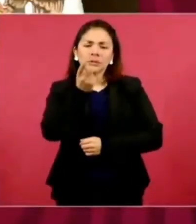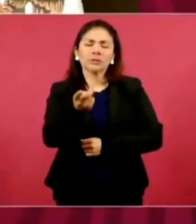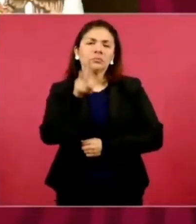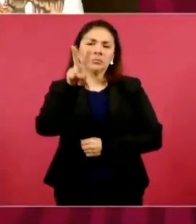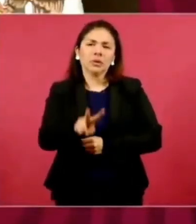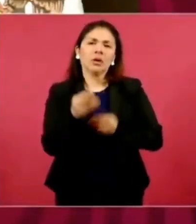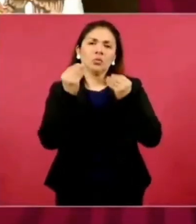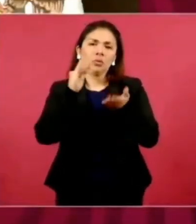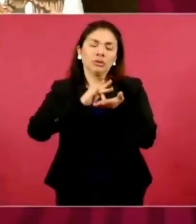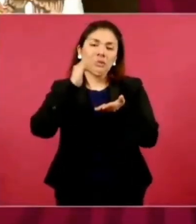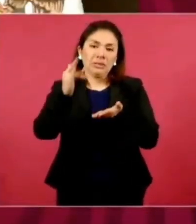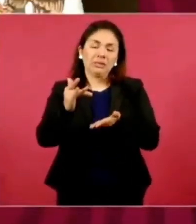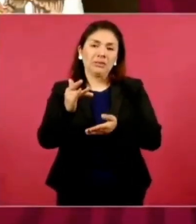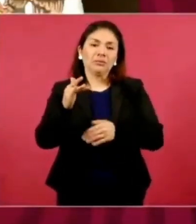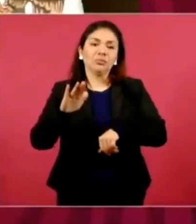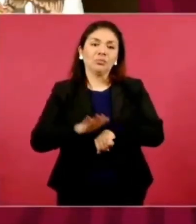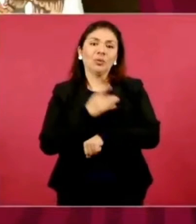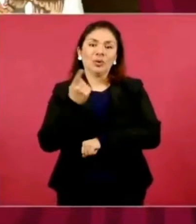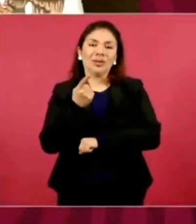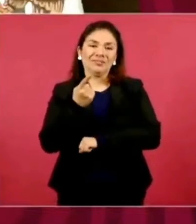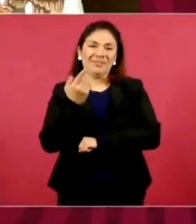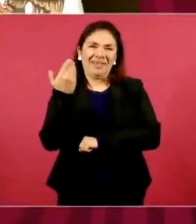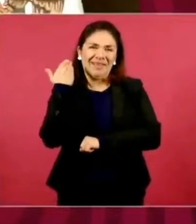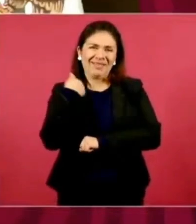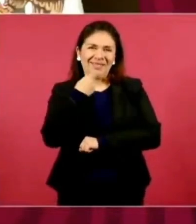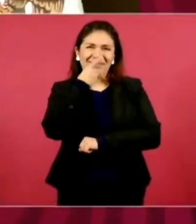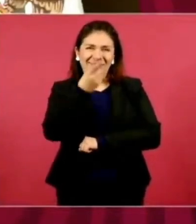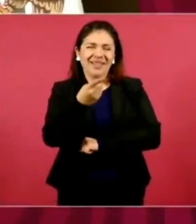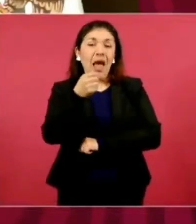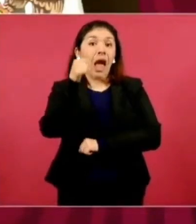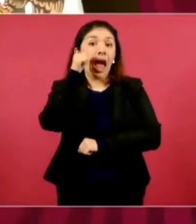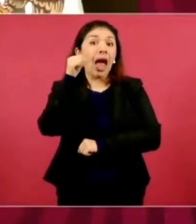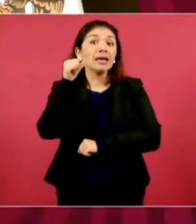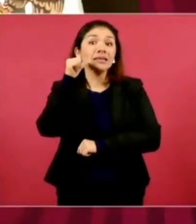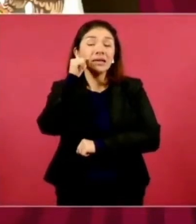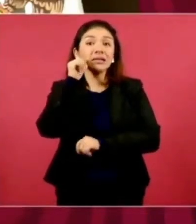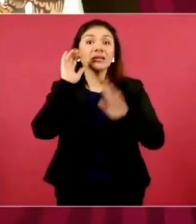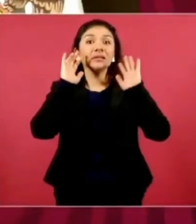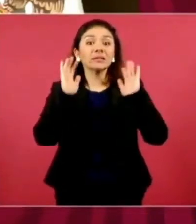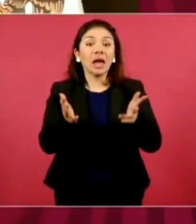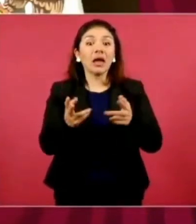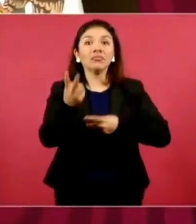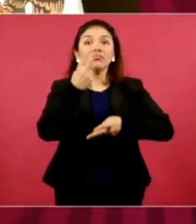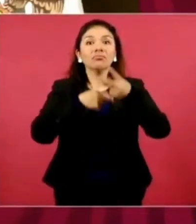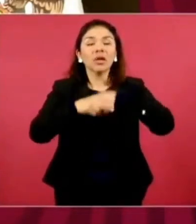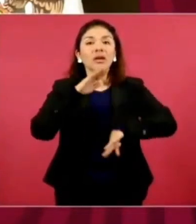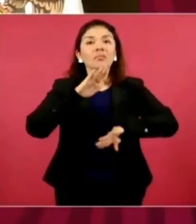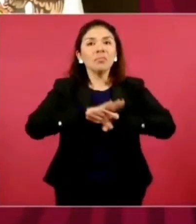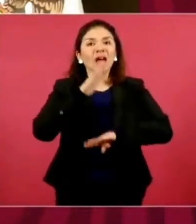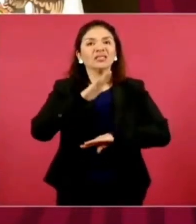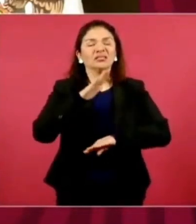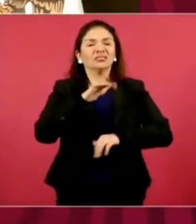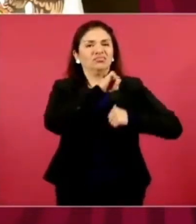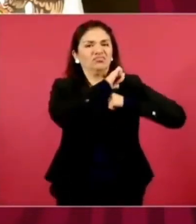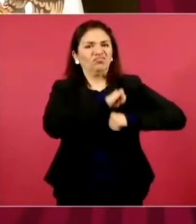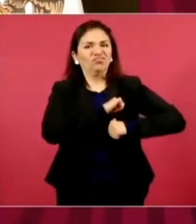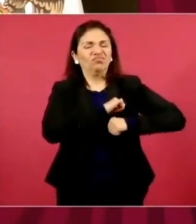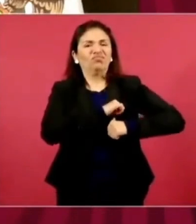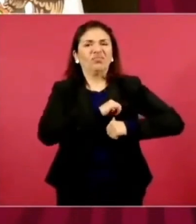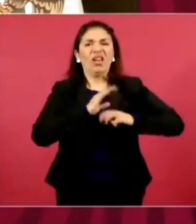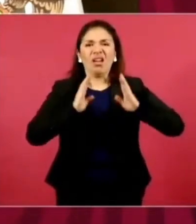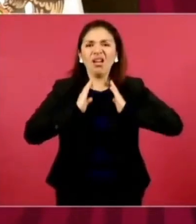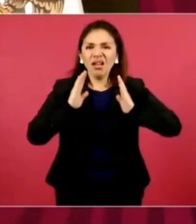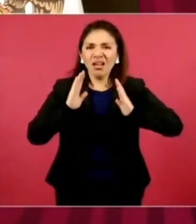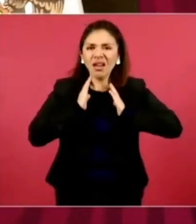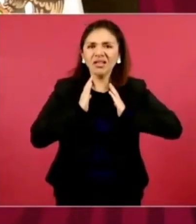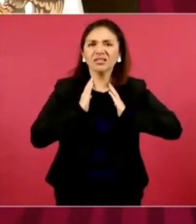a la presencia que ya desde el día de ayer llegaron de las fuerzas federales, del ejército